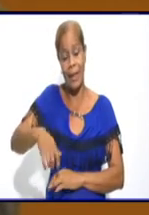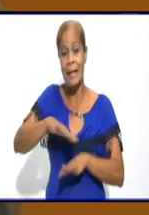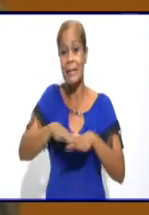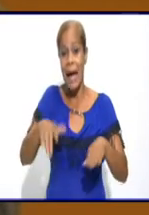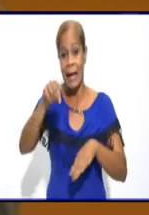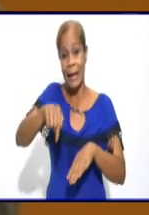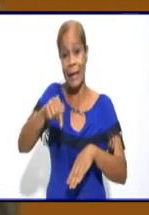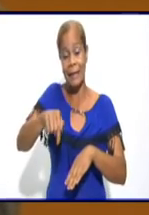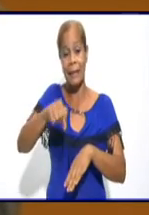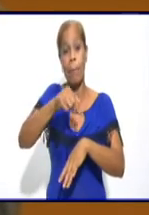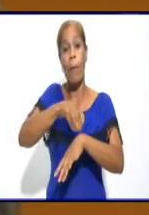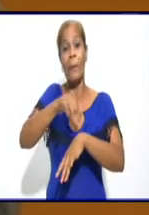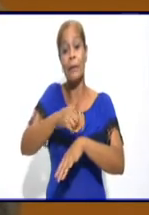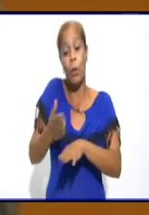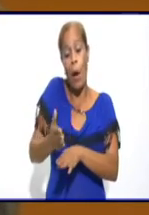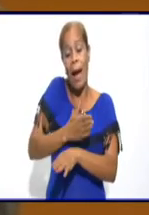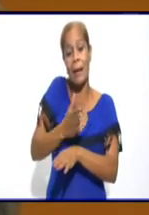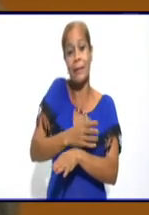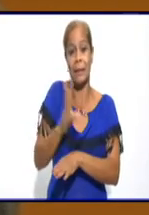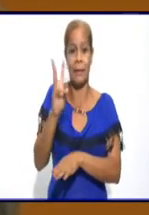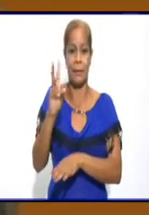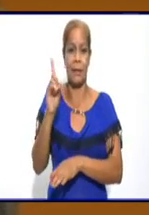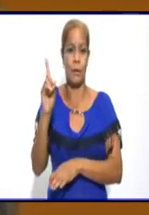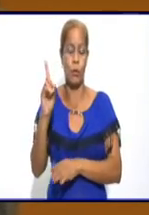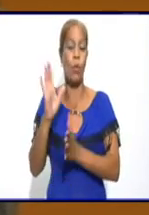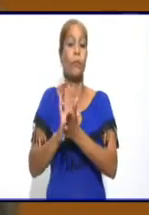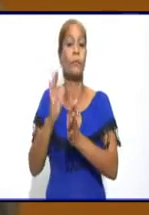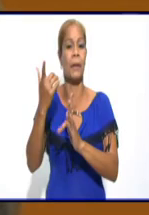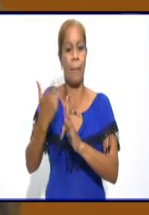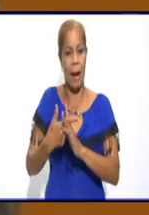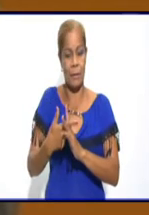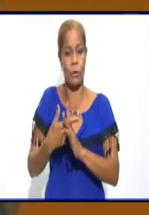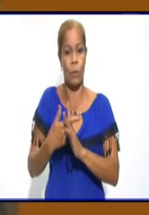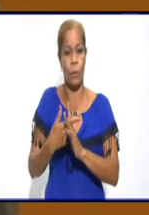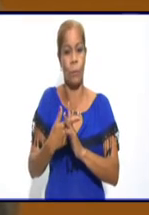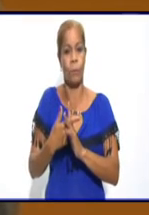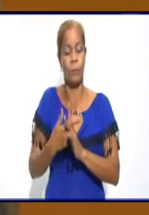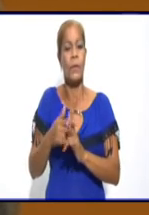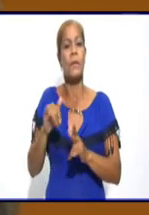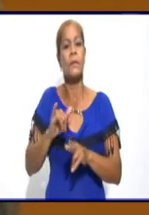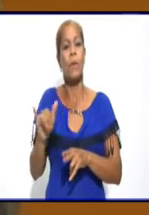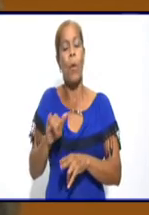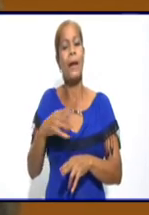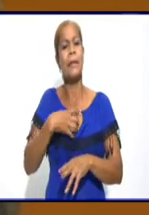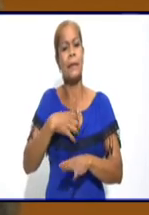antes del 31 de mayo. No obstante, nuestra oficina ya tenía un terreno ganado, ya teníamos un trabajo realizado.